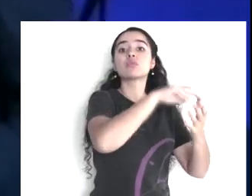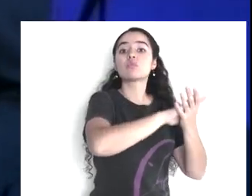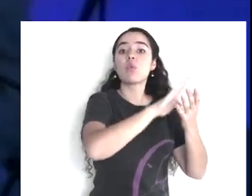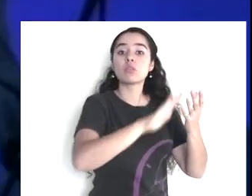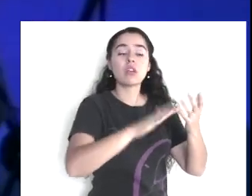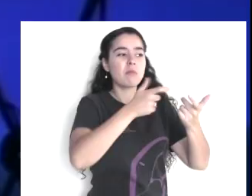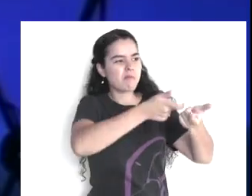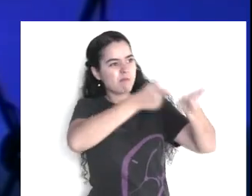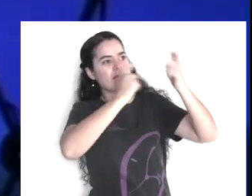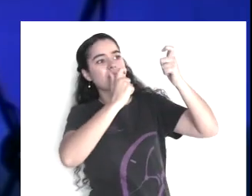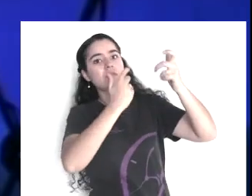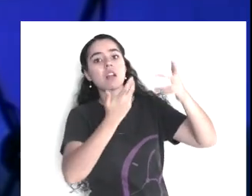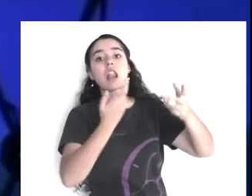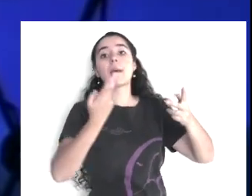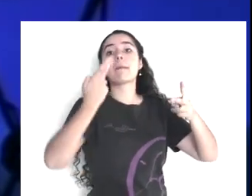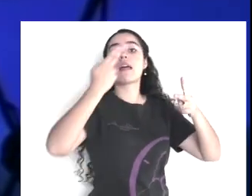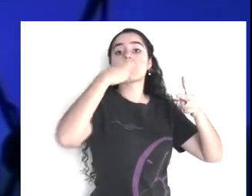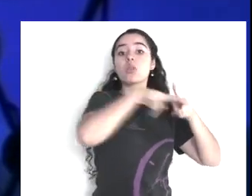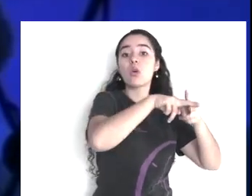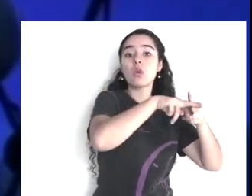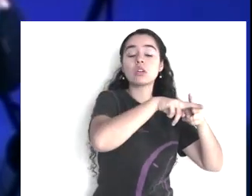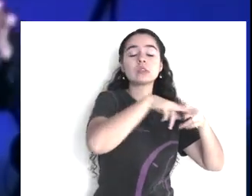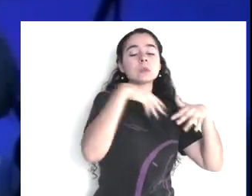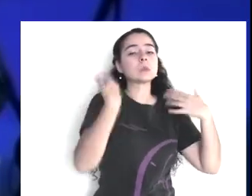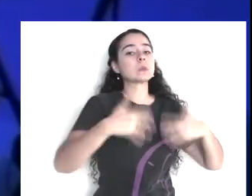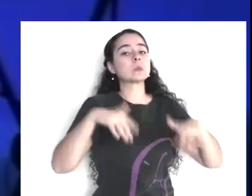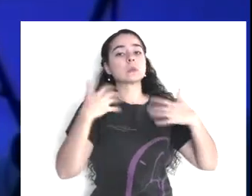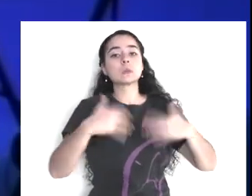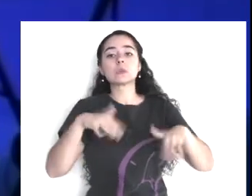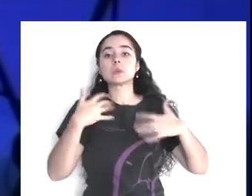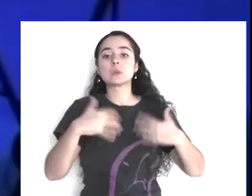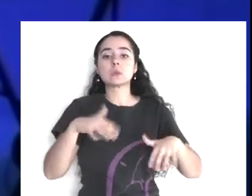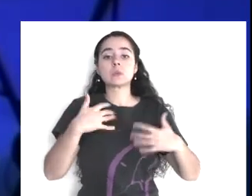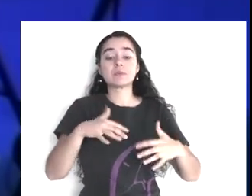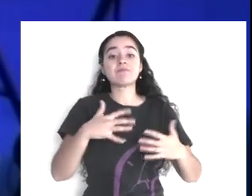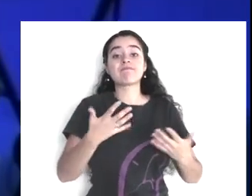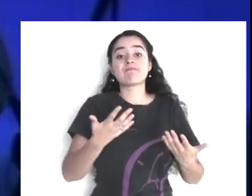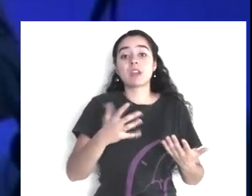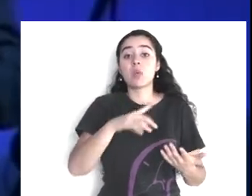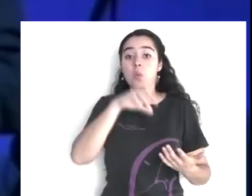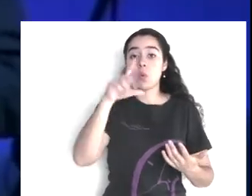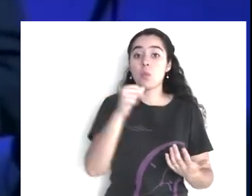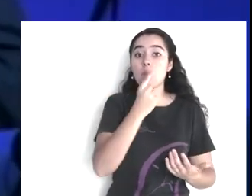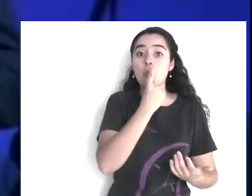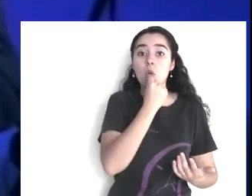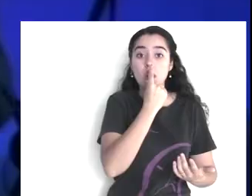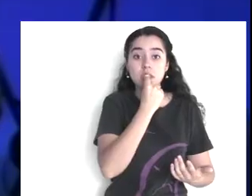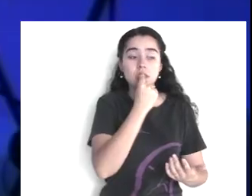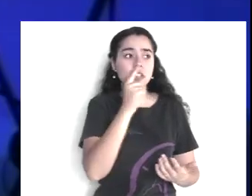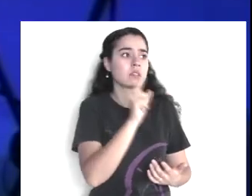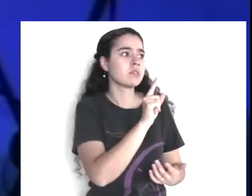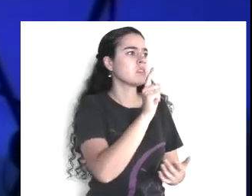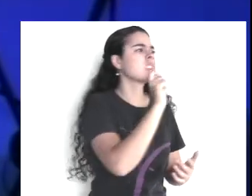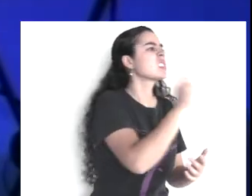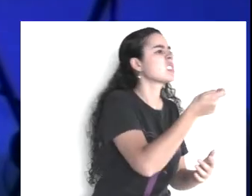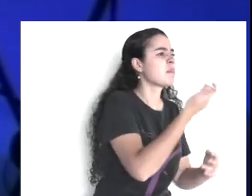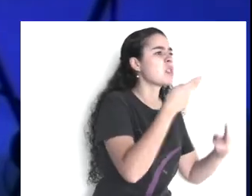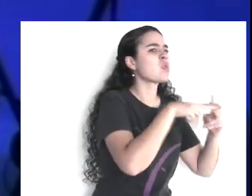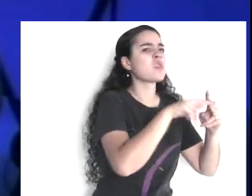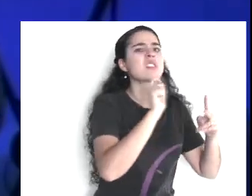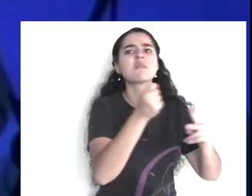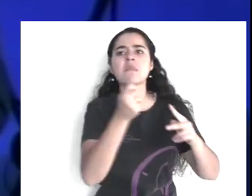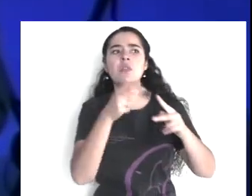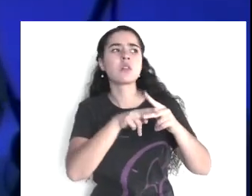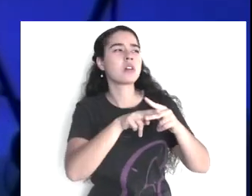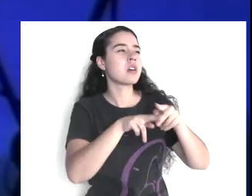Entonces, todas las evidencias apuntaban a que el marido era